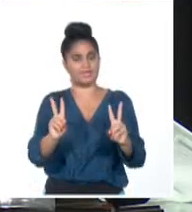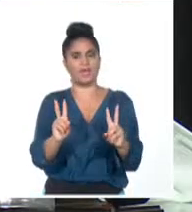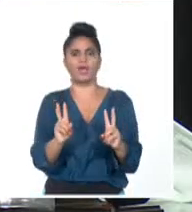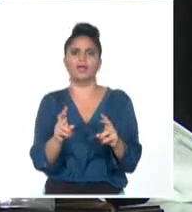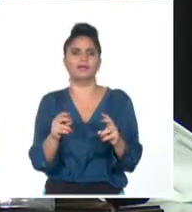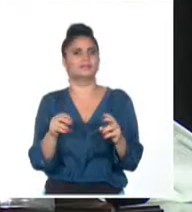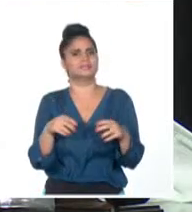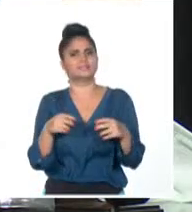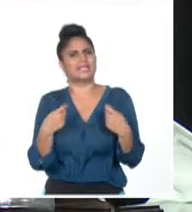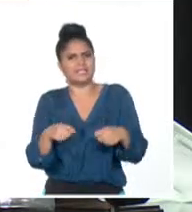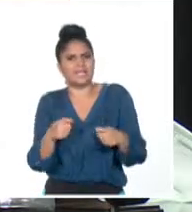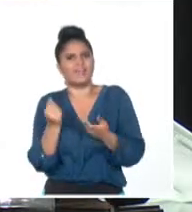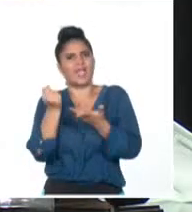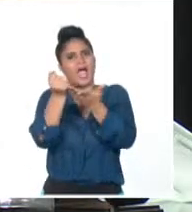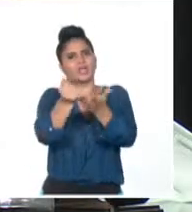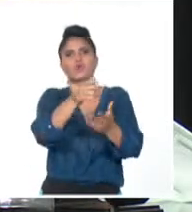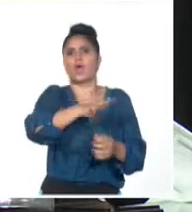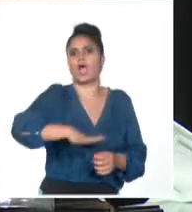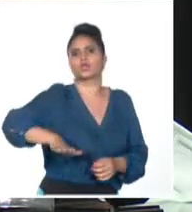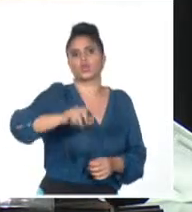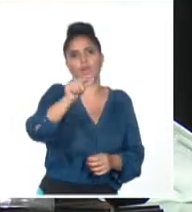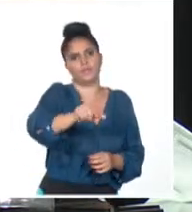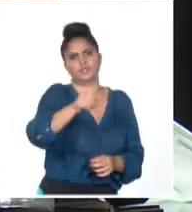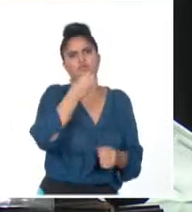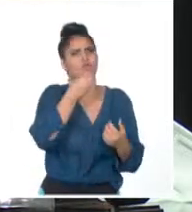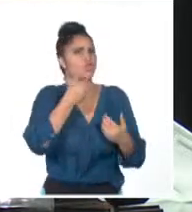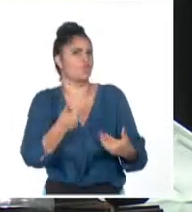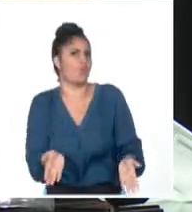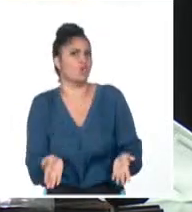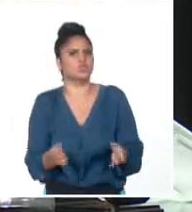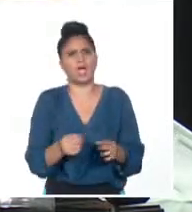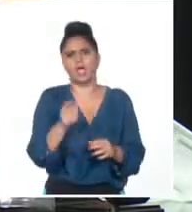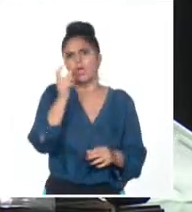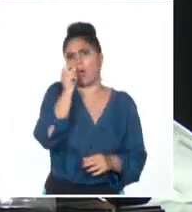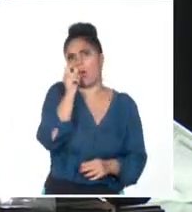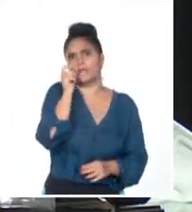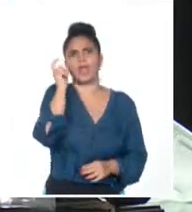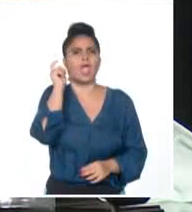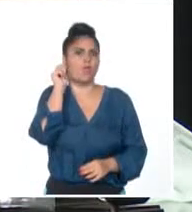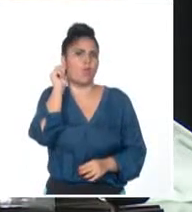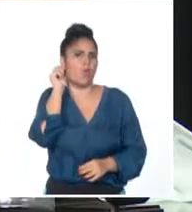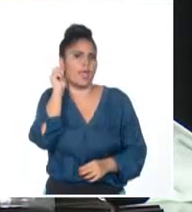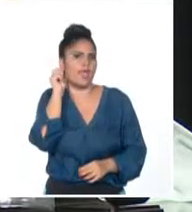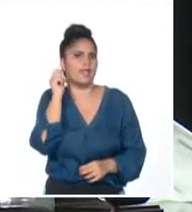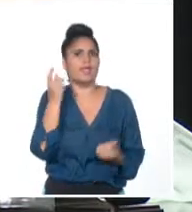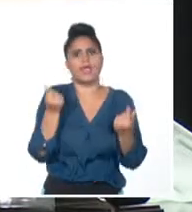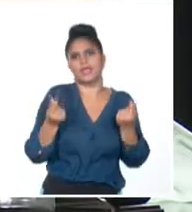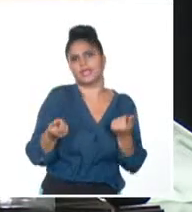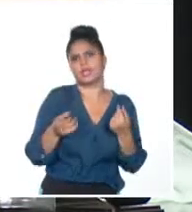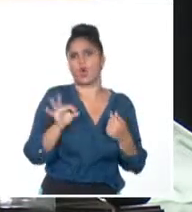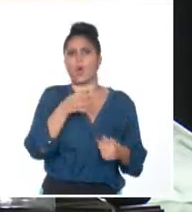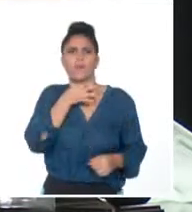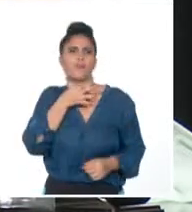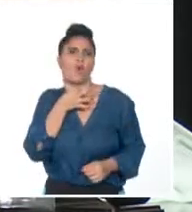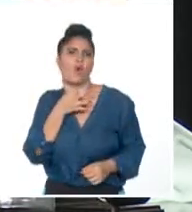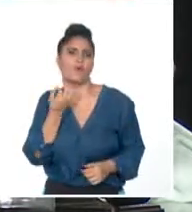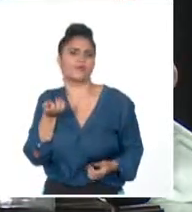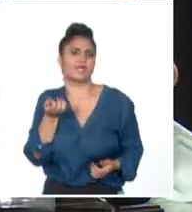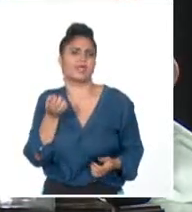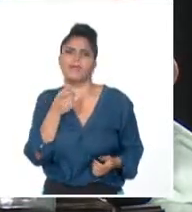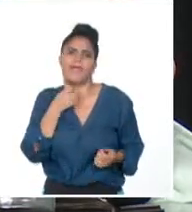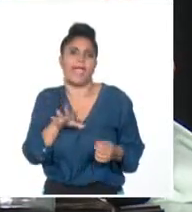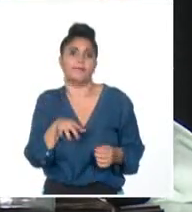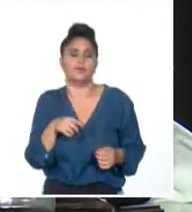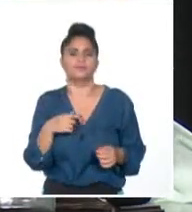a otro ser humano, sin importar cuánto beneficio económico podremos lograr o no de